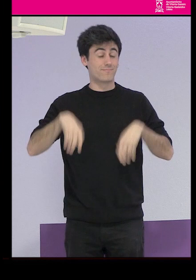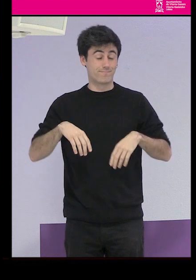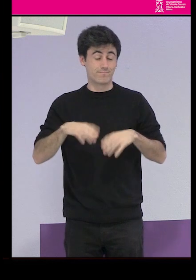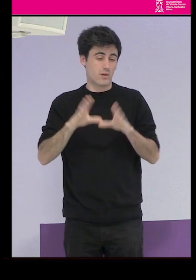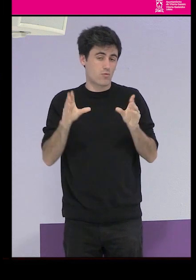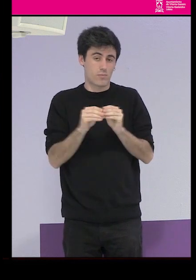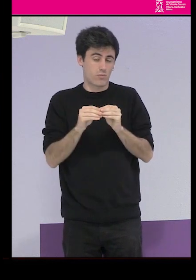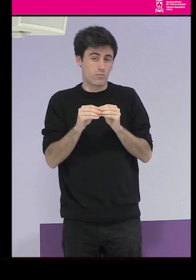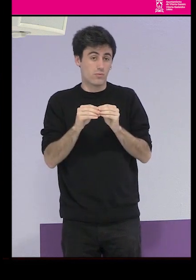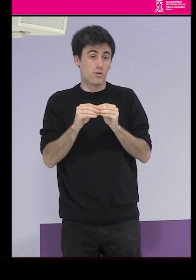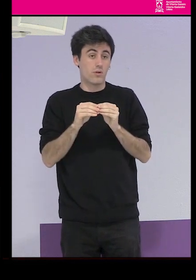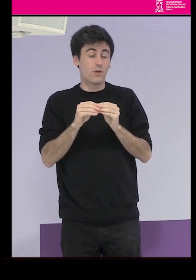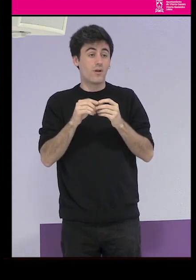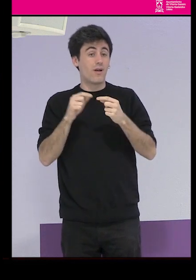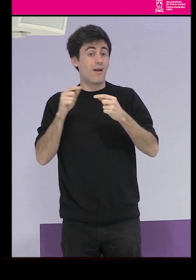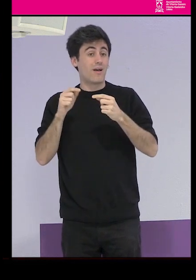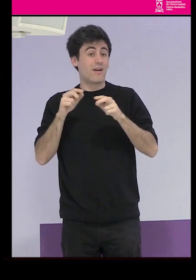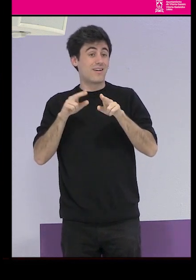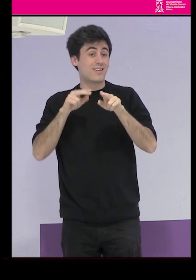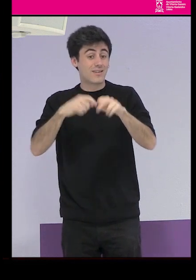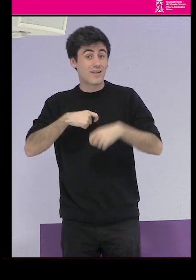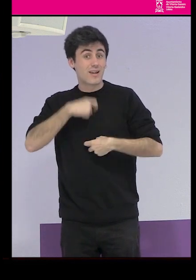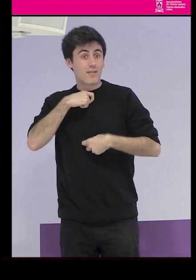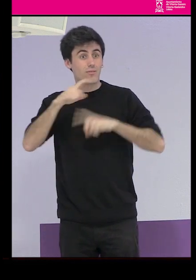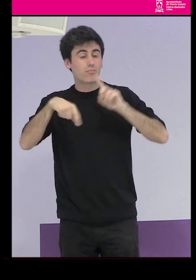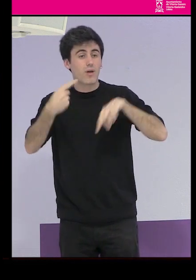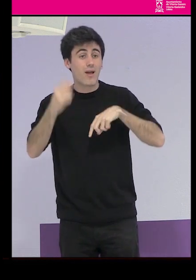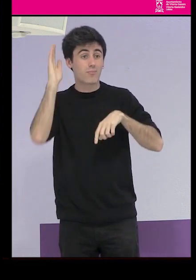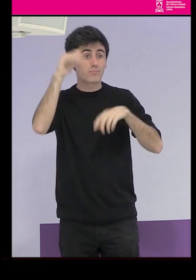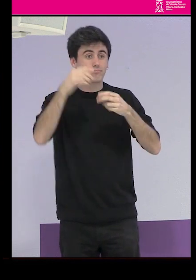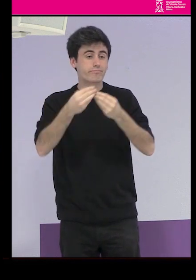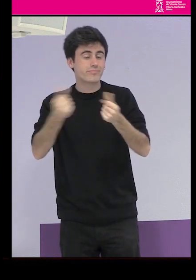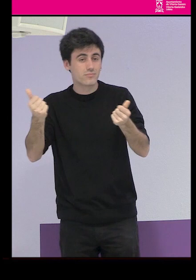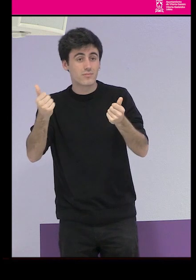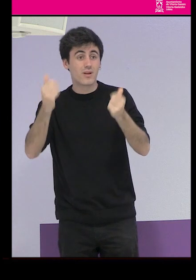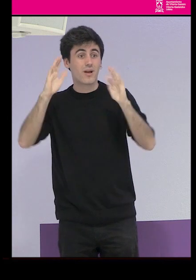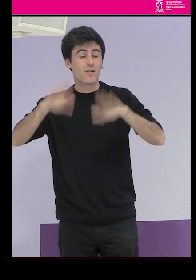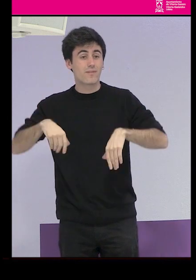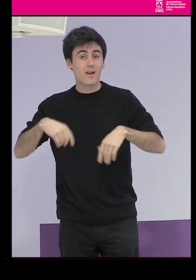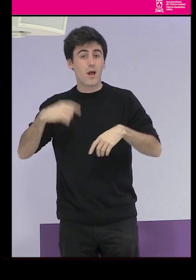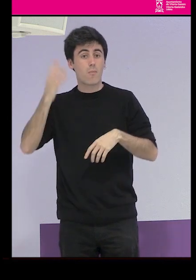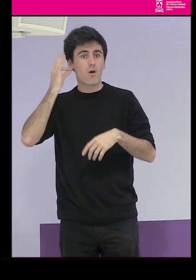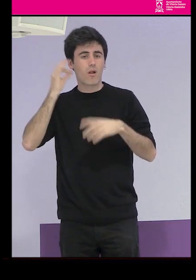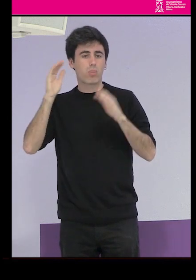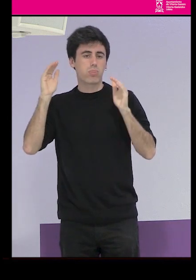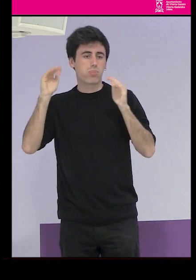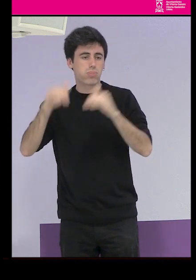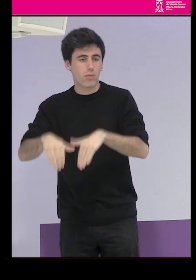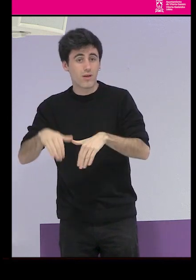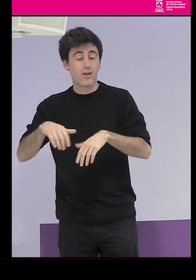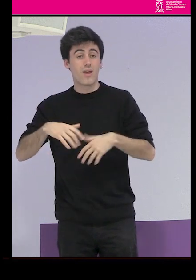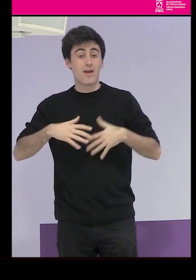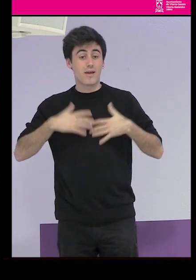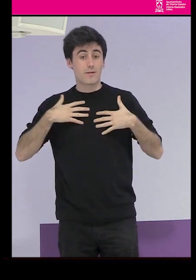de la guerra y de la República se abrió un abismo para las mujeres, sepultando la ilusión y la esperanza